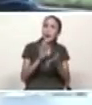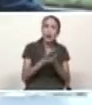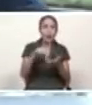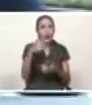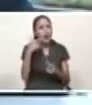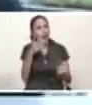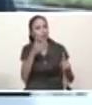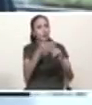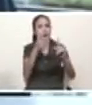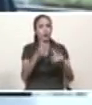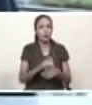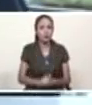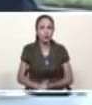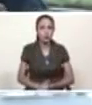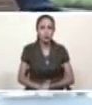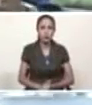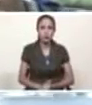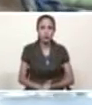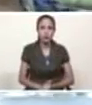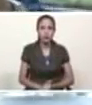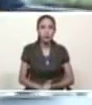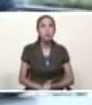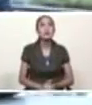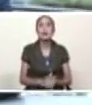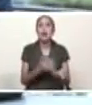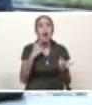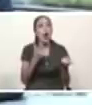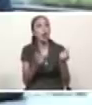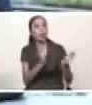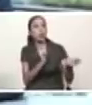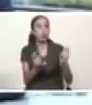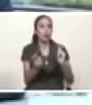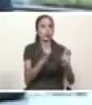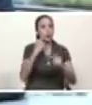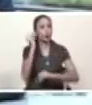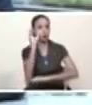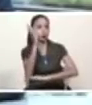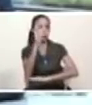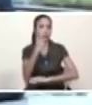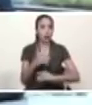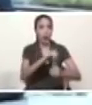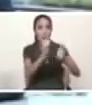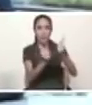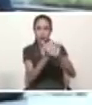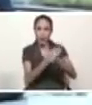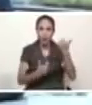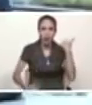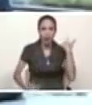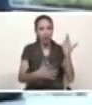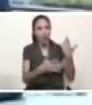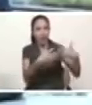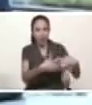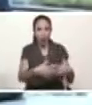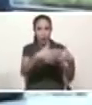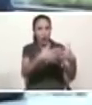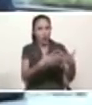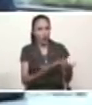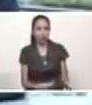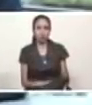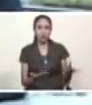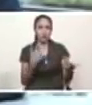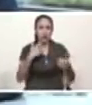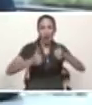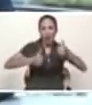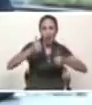amenaza para nadie a que se lance un discurso el señor maipen más propio de un candidato presidencial